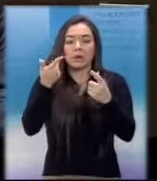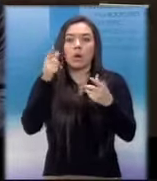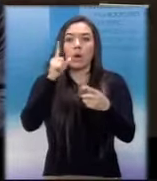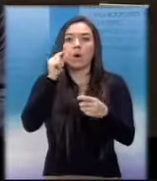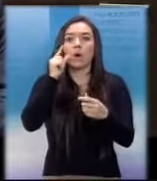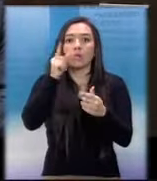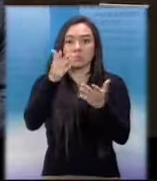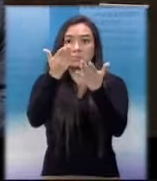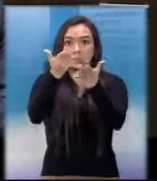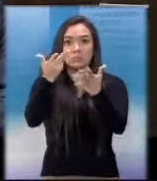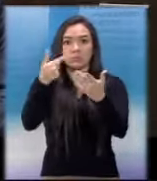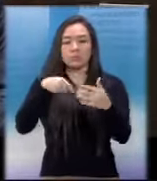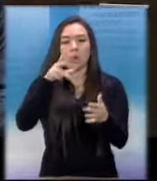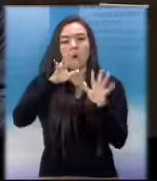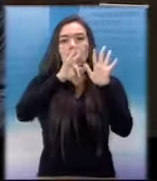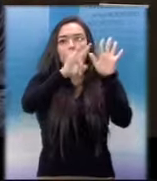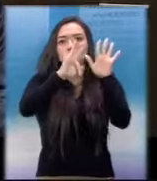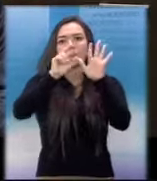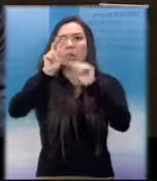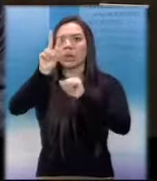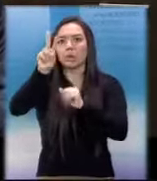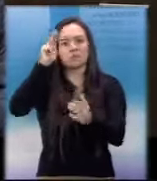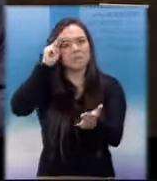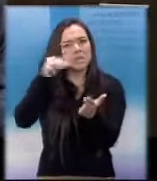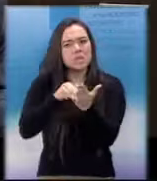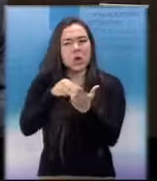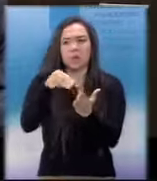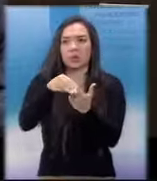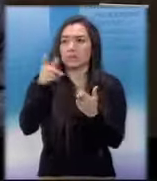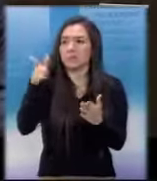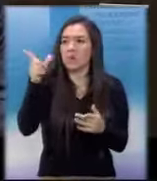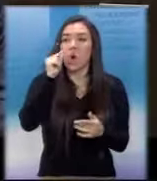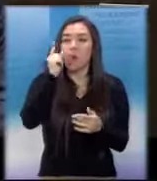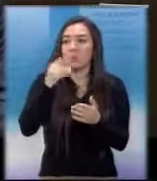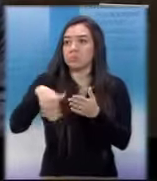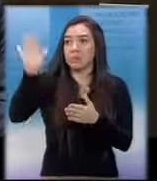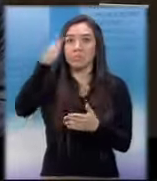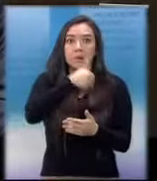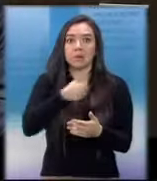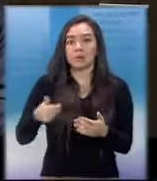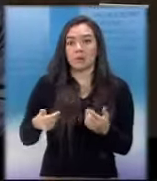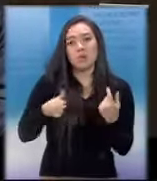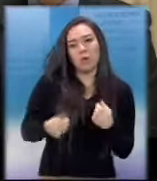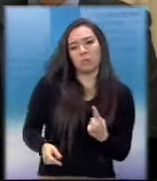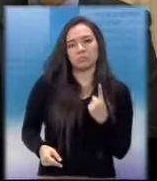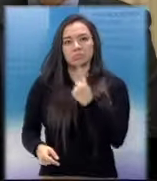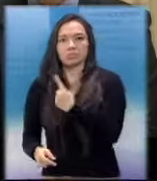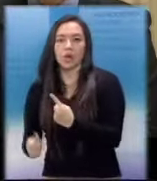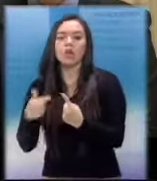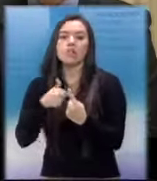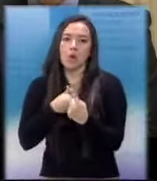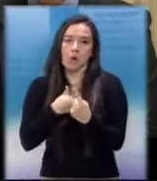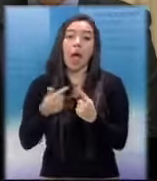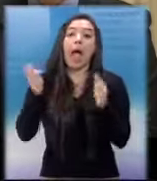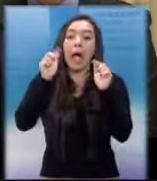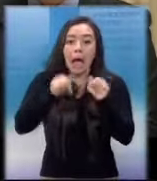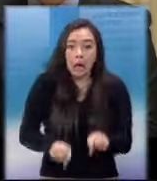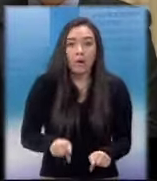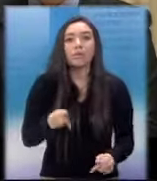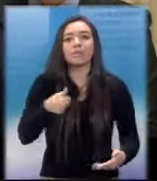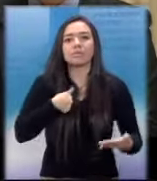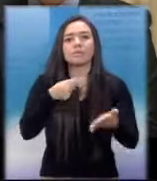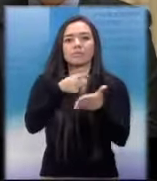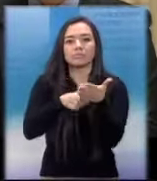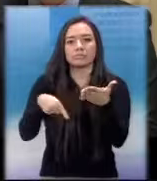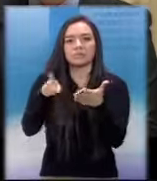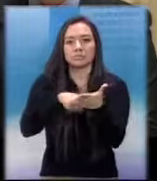de 82 millones de quetzales y me tocó sustituir al presidente de entonces. El Congreso estaba,